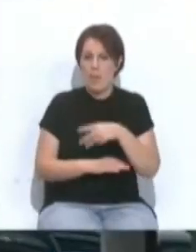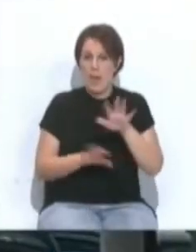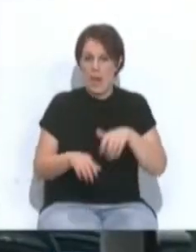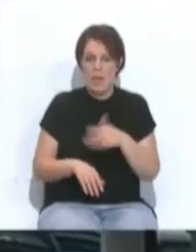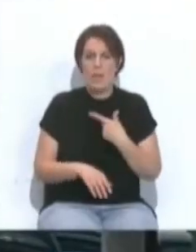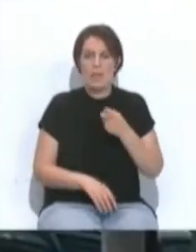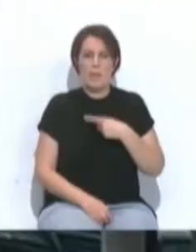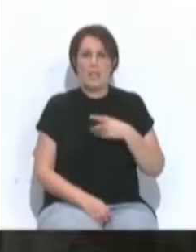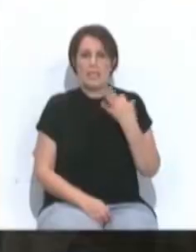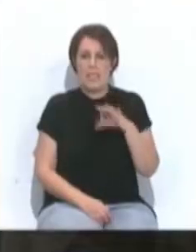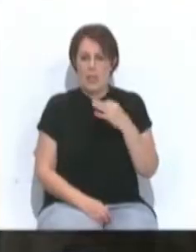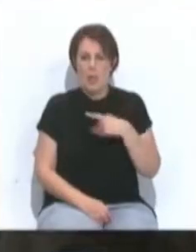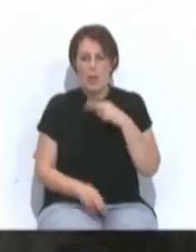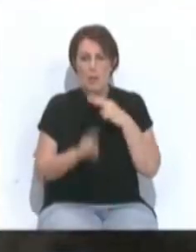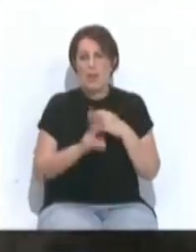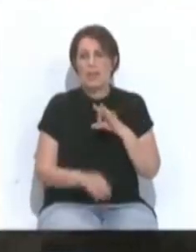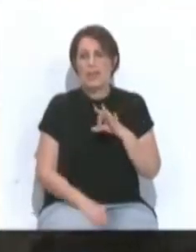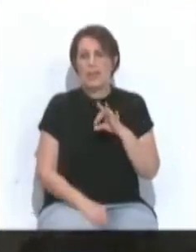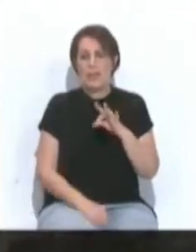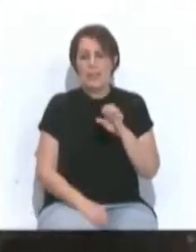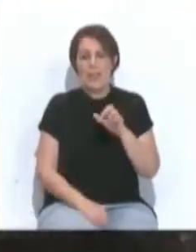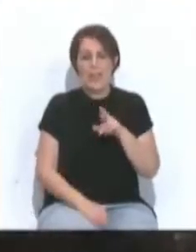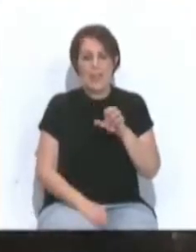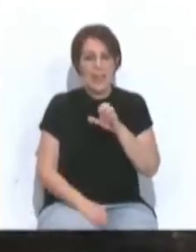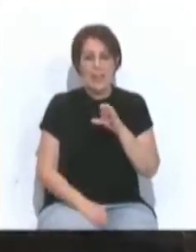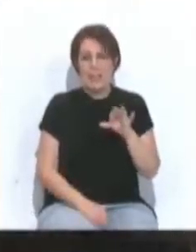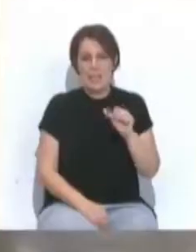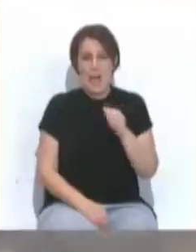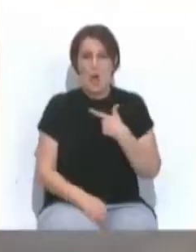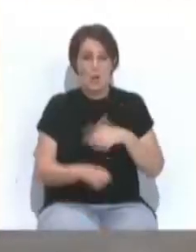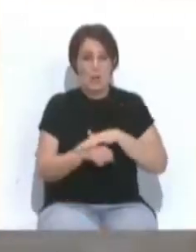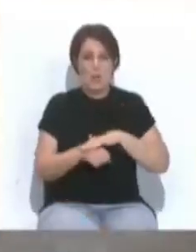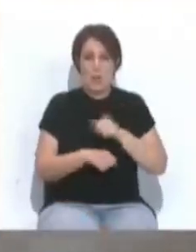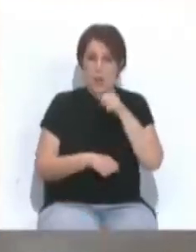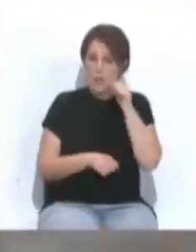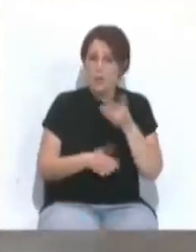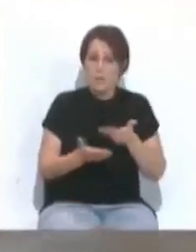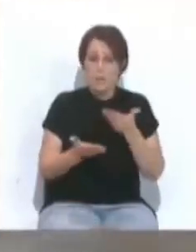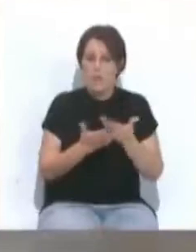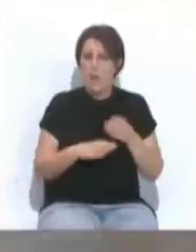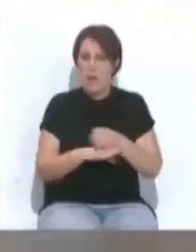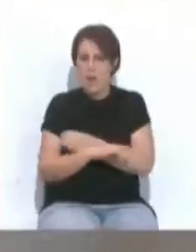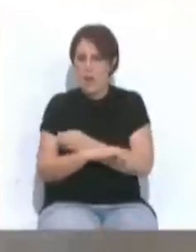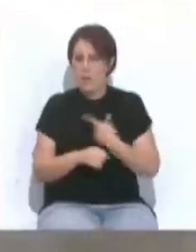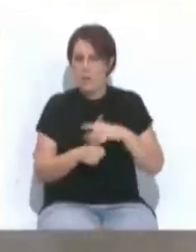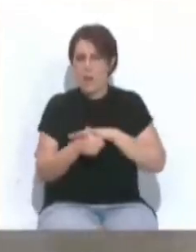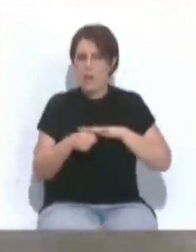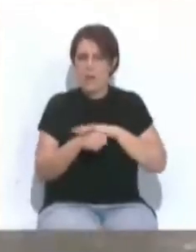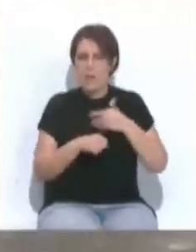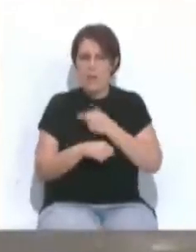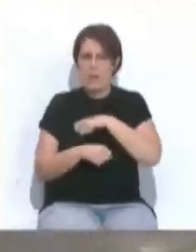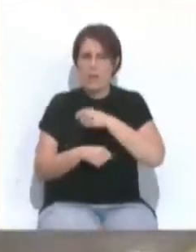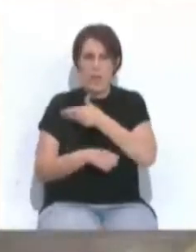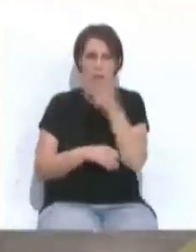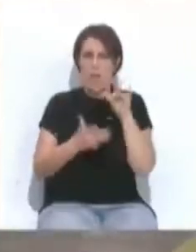de Cádiz y senadora Teresa Ruiz Sillero ha reclamado al gobierno de Pedro Sánchez que se potencie las conexiones ferroviarias que conectan la provincia con el